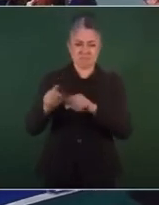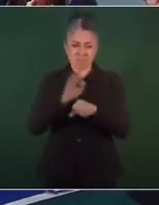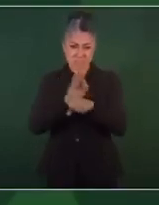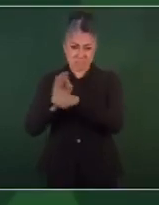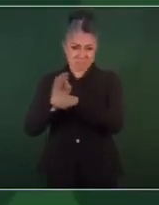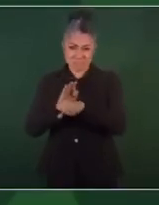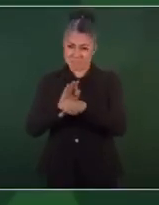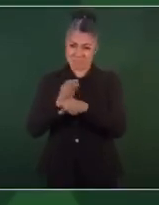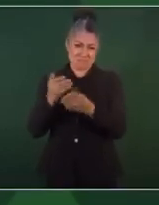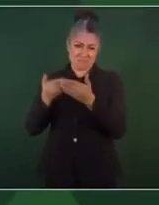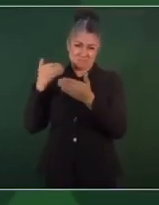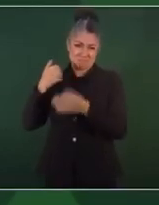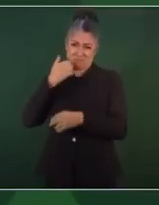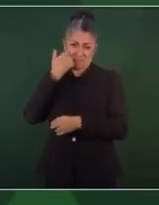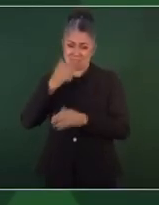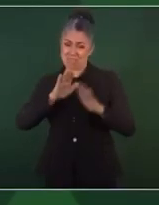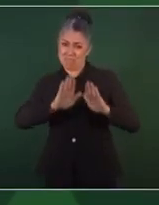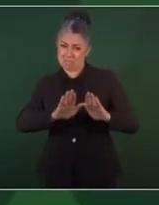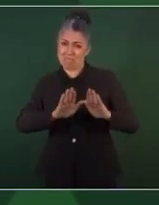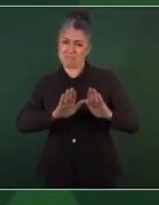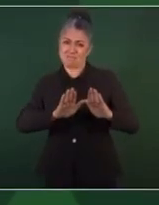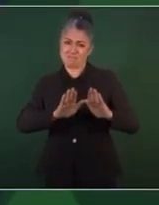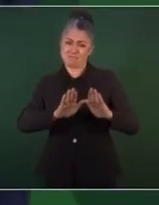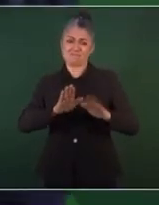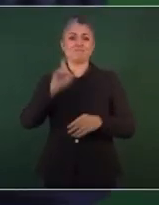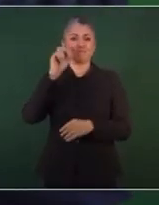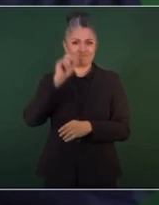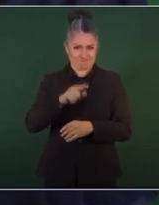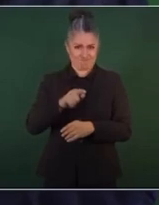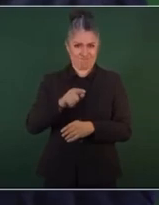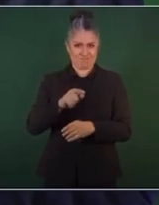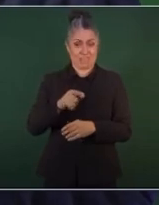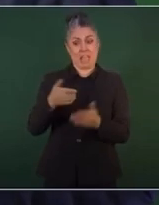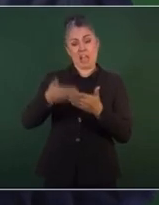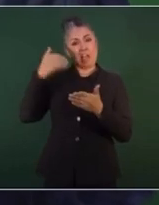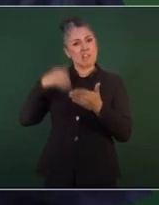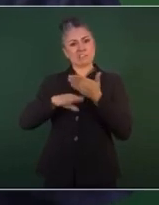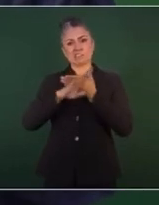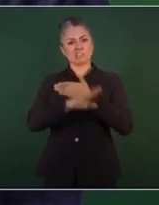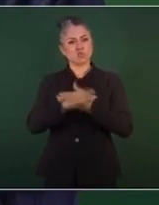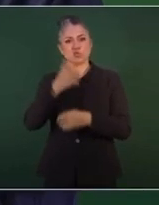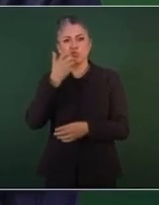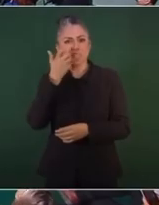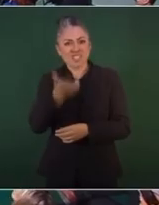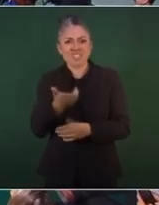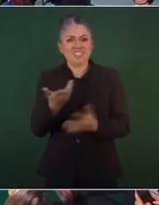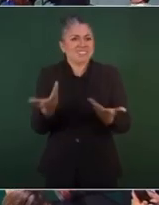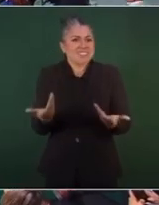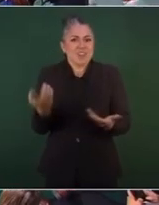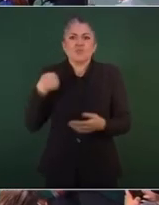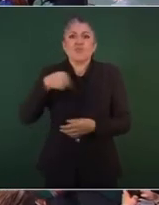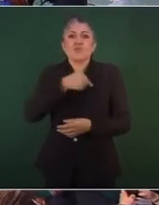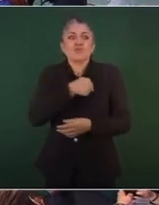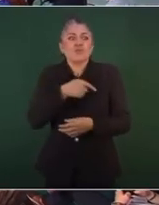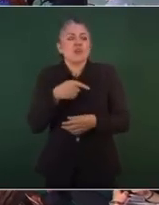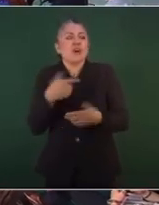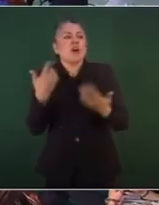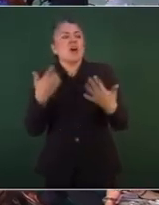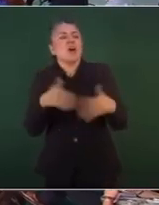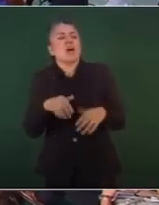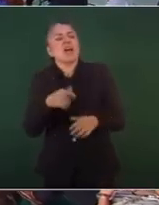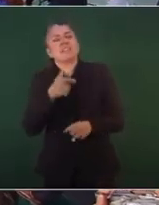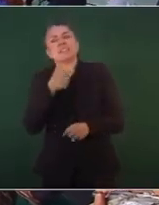para evitar que nos diéramos cuenta